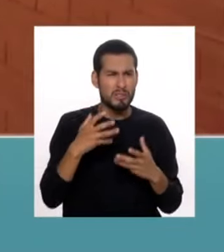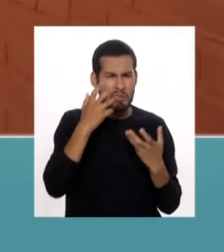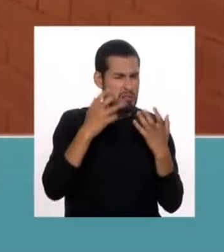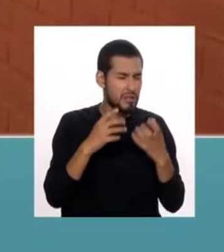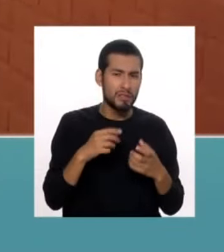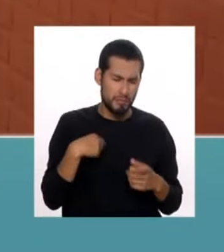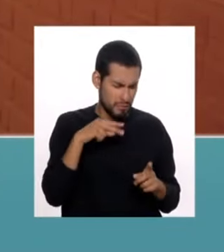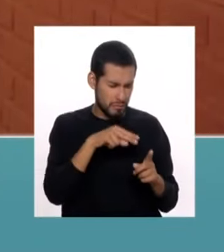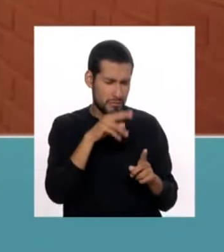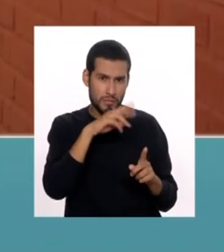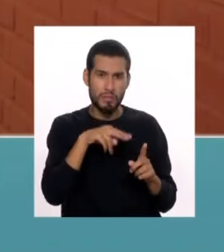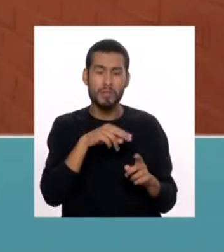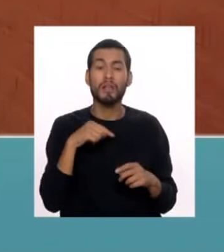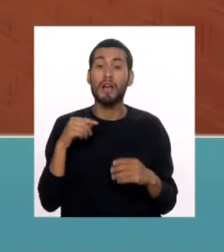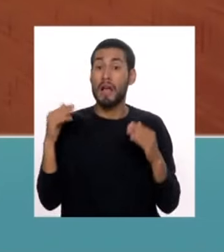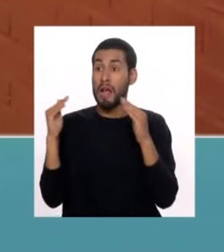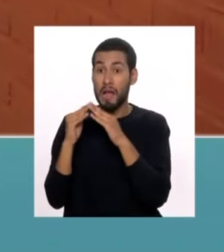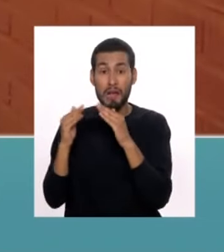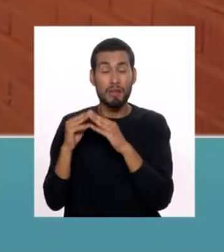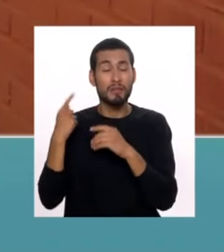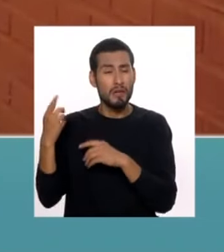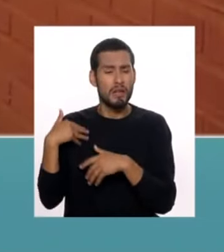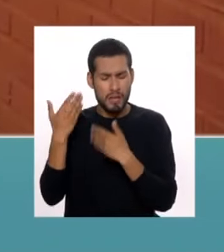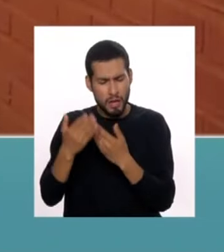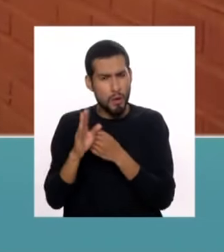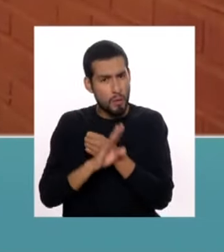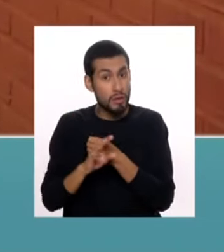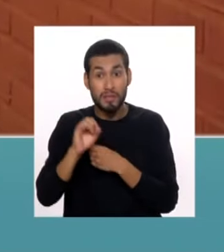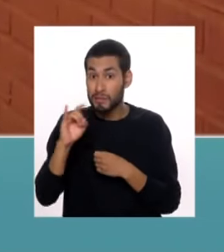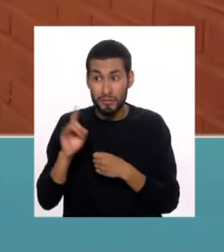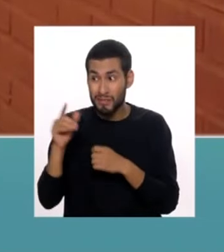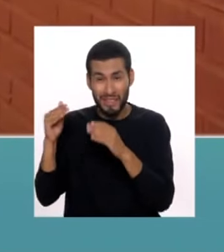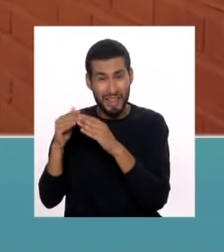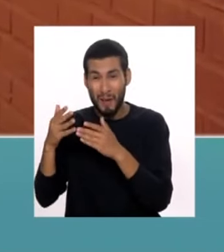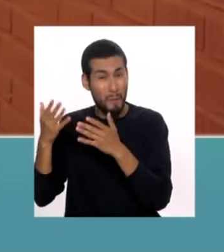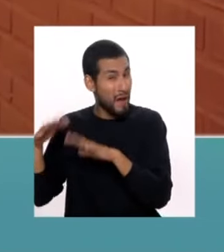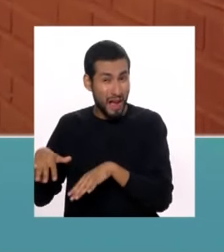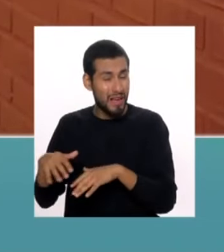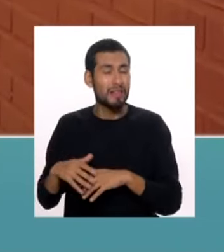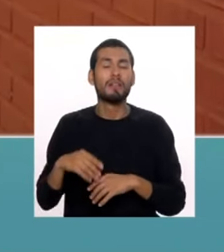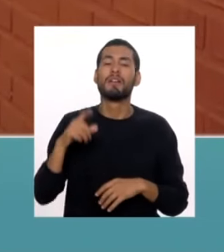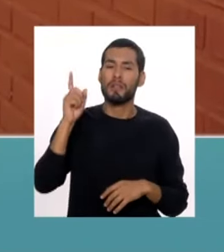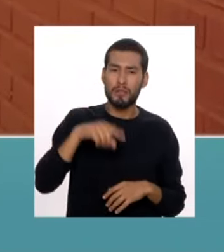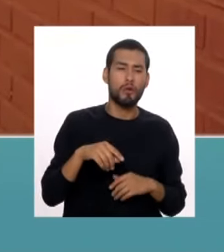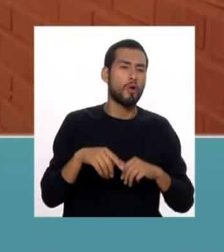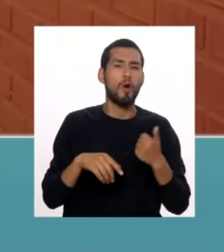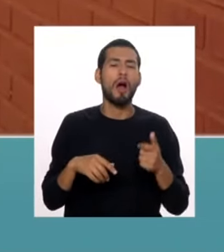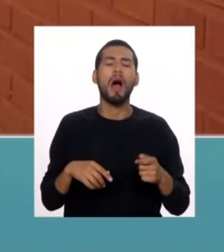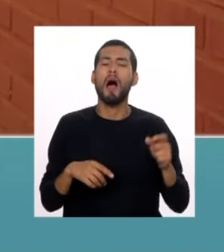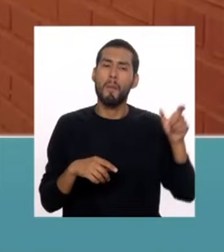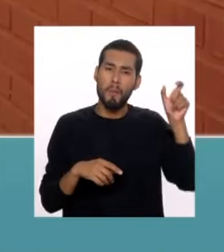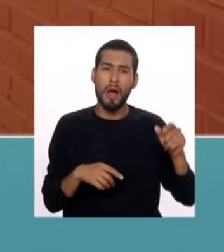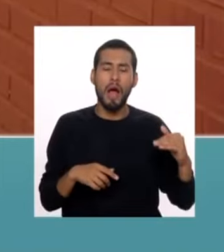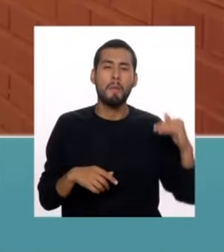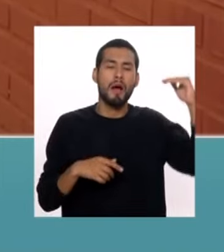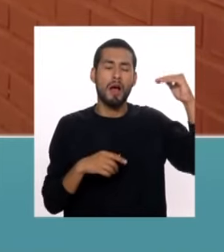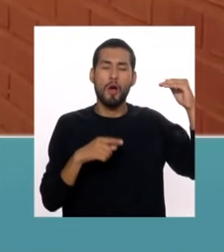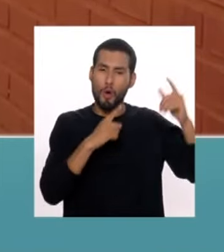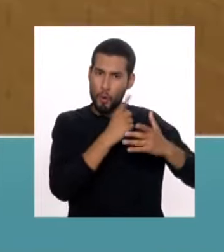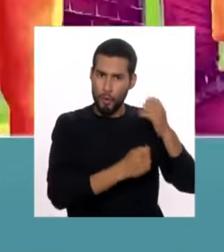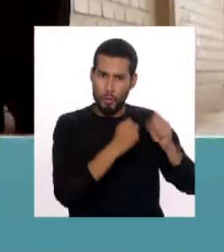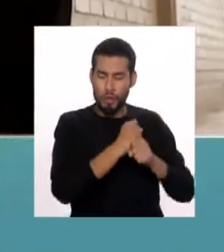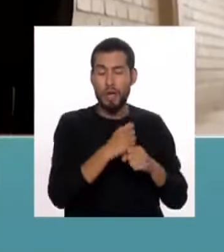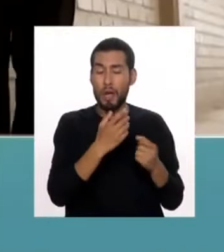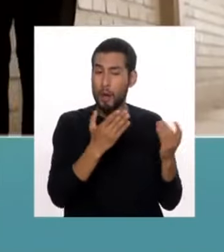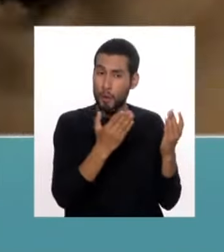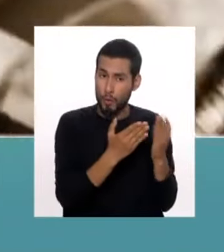a los niños, y es que justamente en la casa no hay esa seguridad, tendría que ser siempre el recurrir a un mayor de edad de confianza, ¿no? Que esperemos también se encuentre en